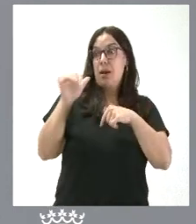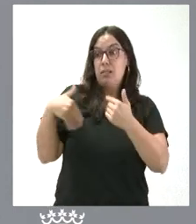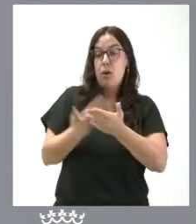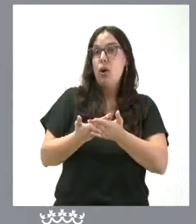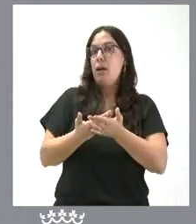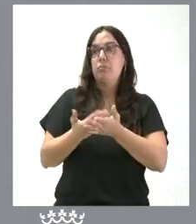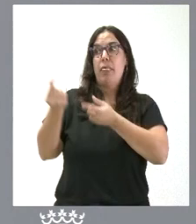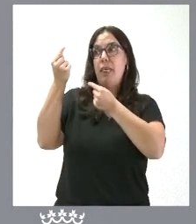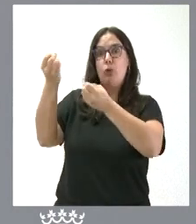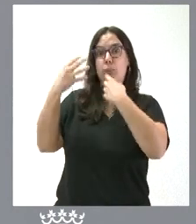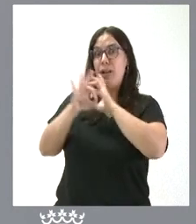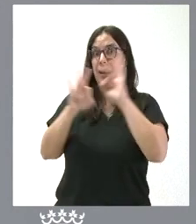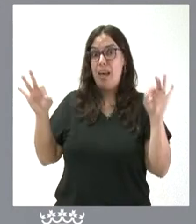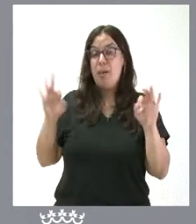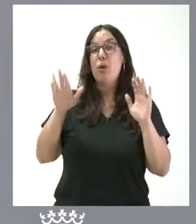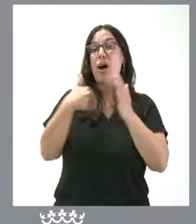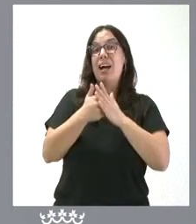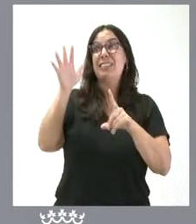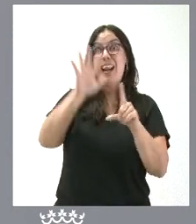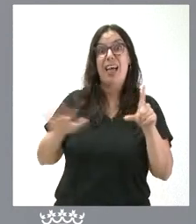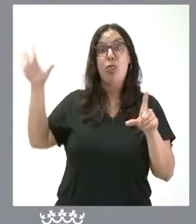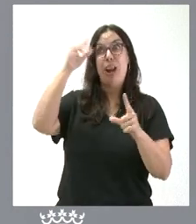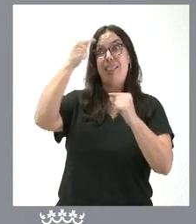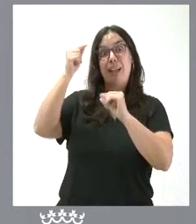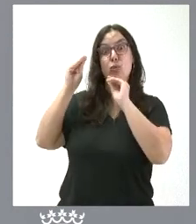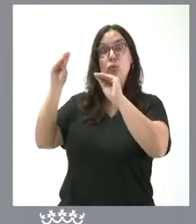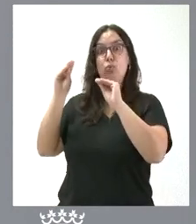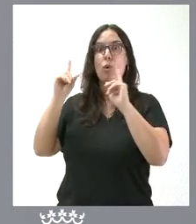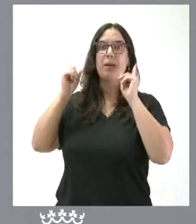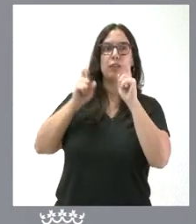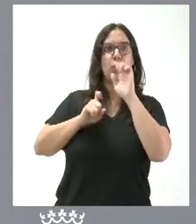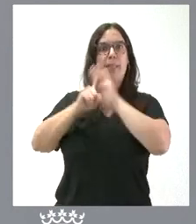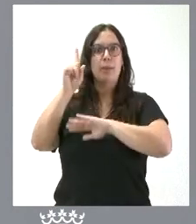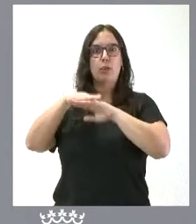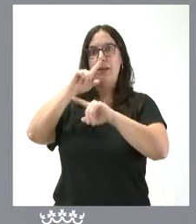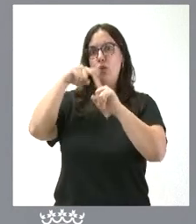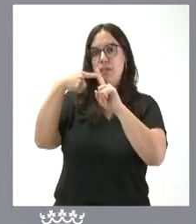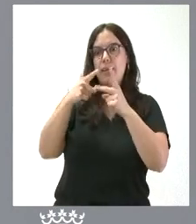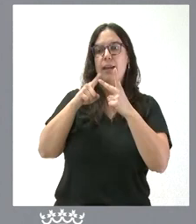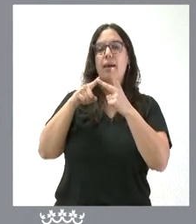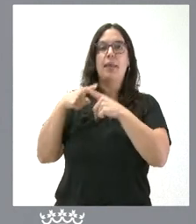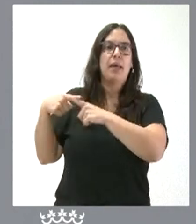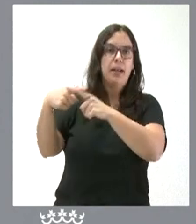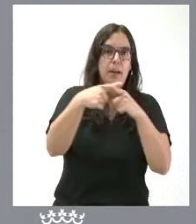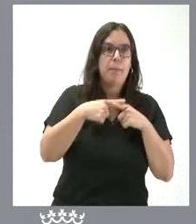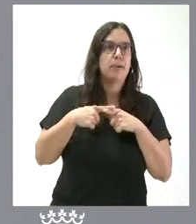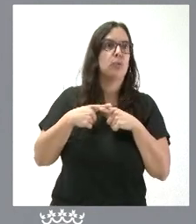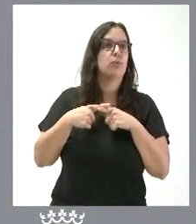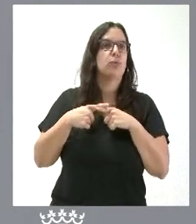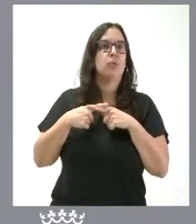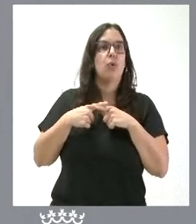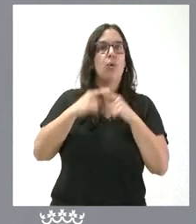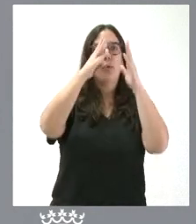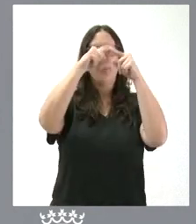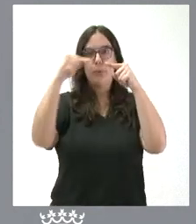pero sí que es verdad que incluso los datos nacionales han venido cambiando, tanto de previsiones de crecimiento para el próximo año como de distribución del déficit